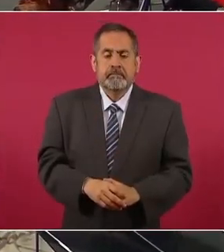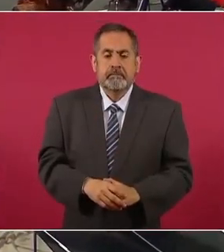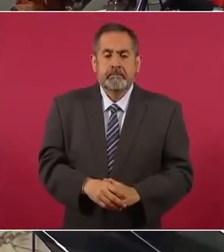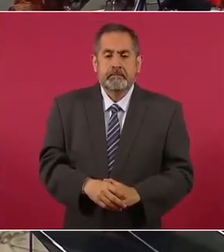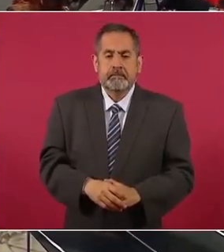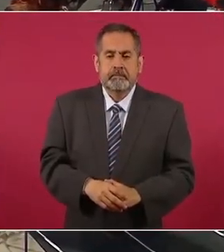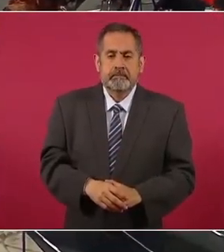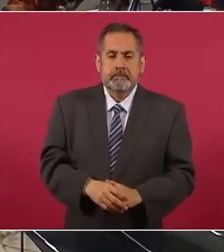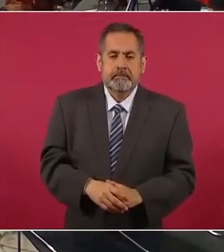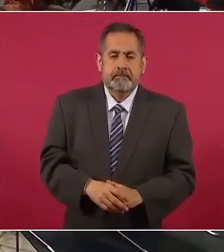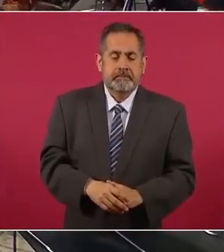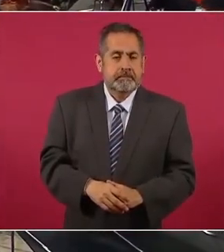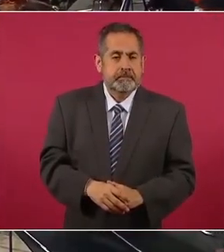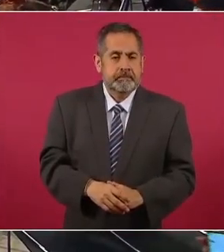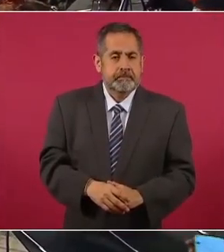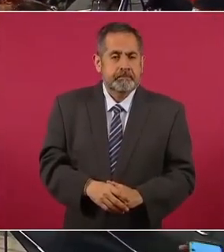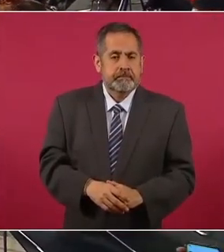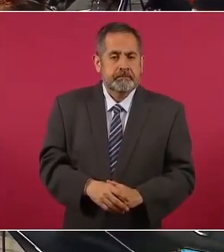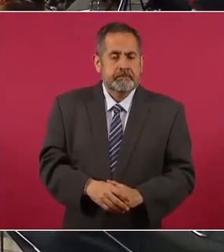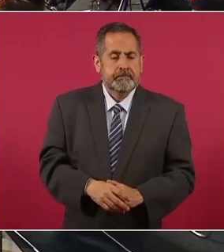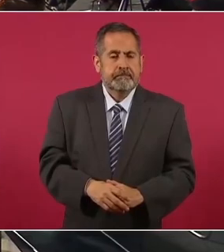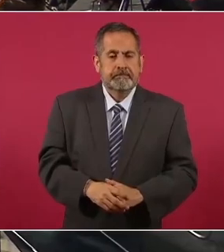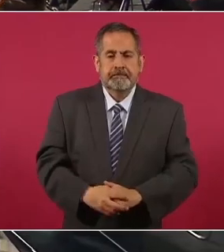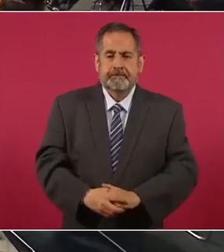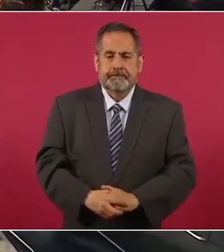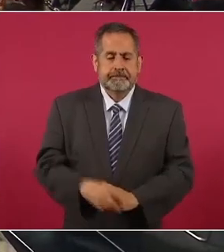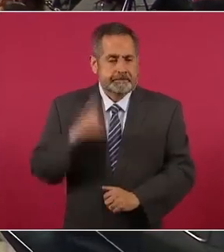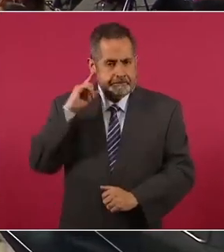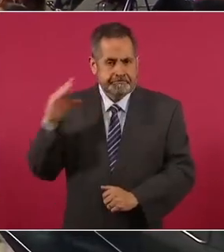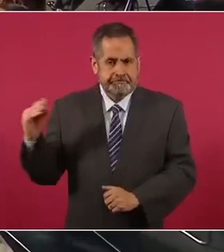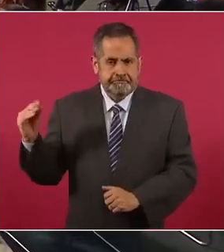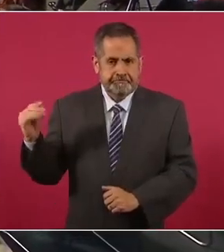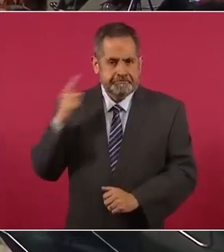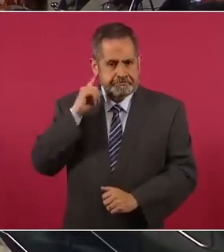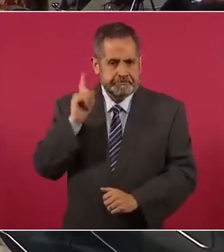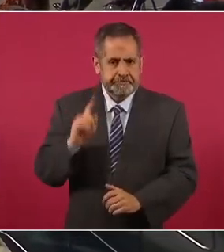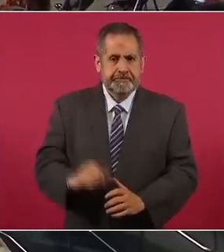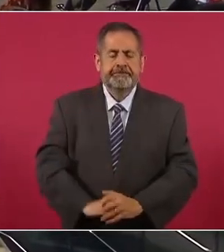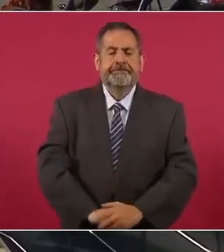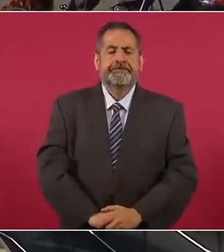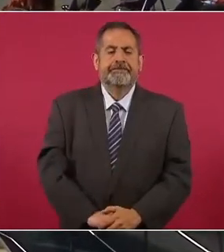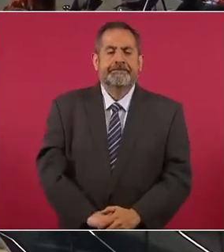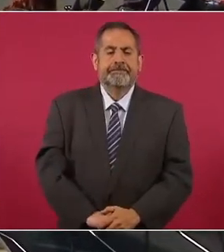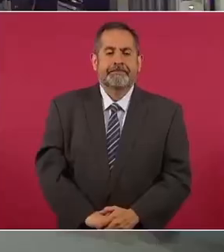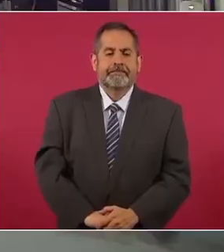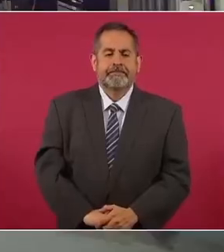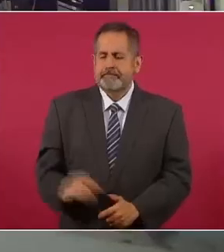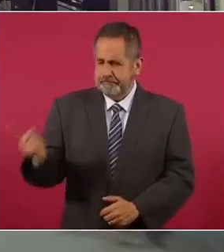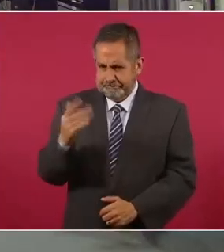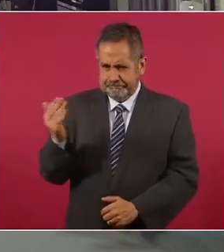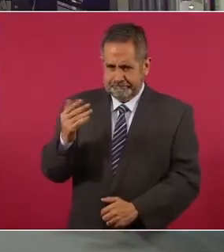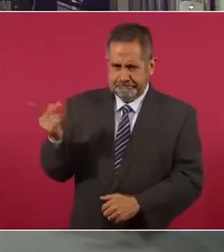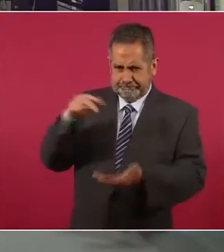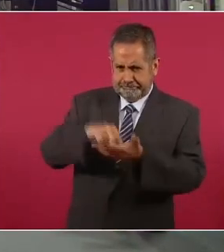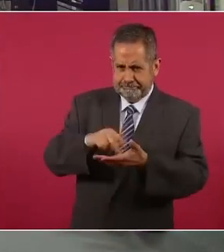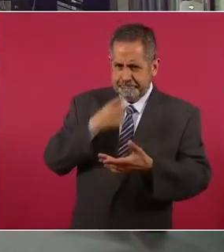Solo en 2022 ya se crearon de enero a octubre más de un millón de empleos. A ver, dilo aquí.